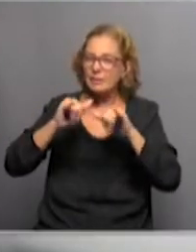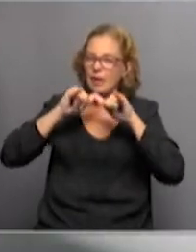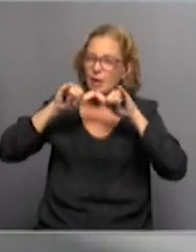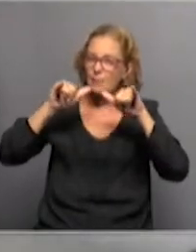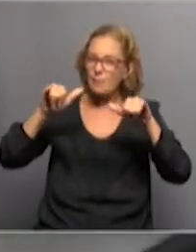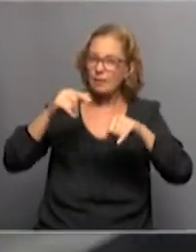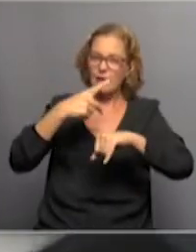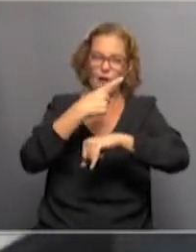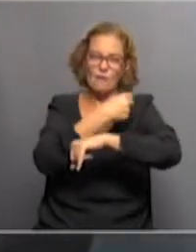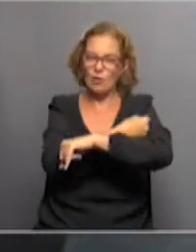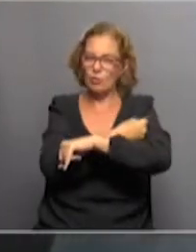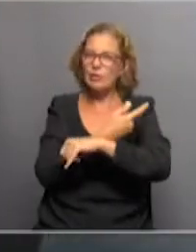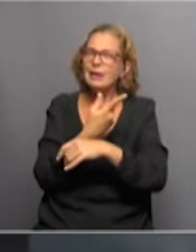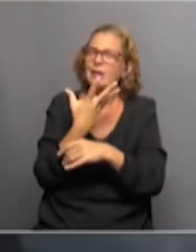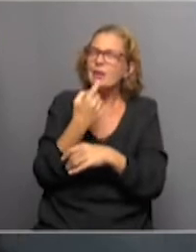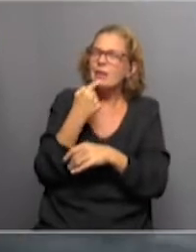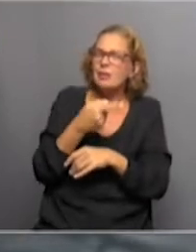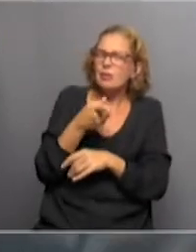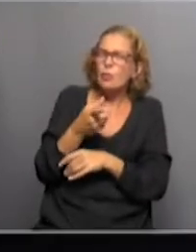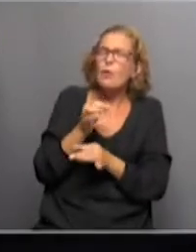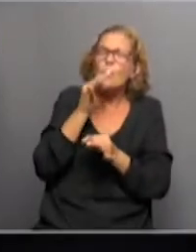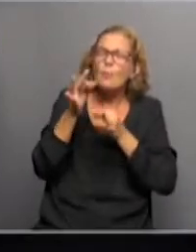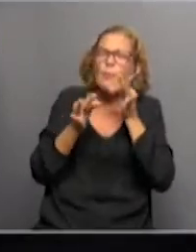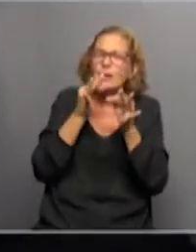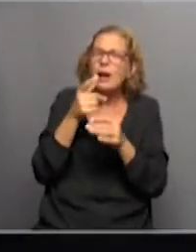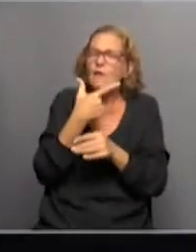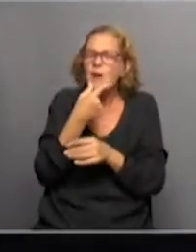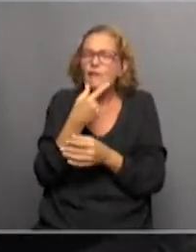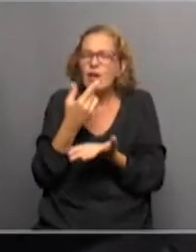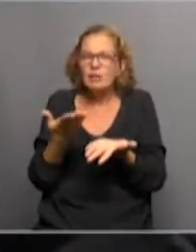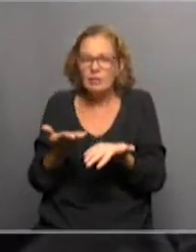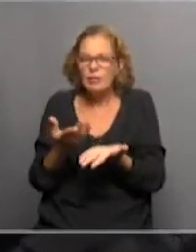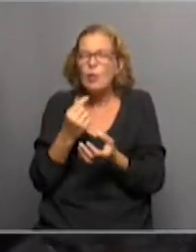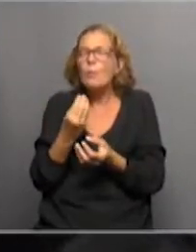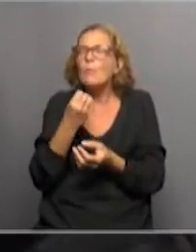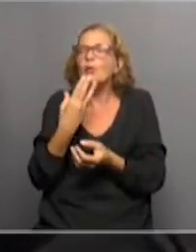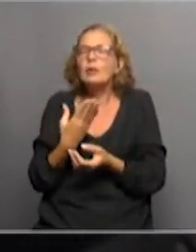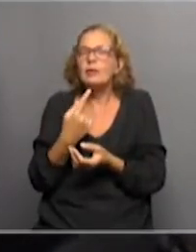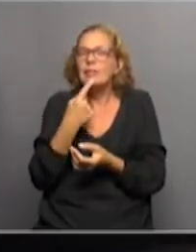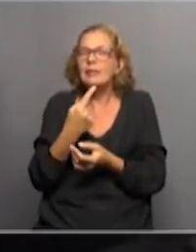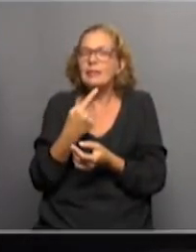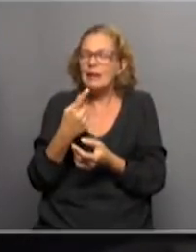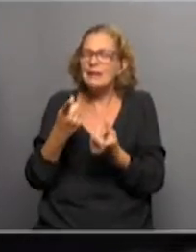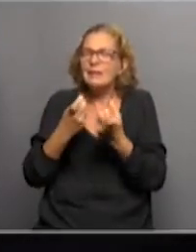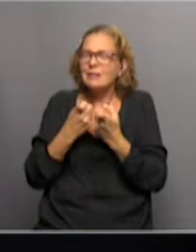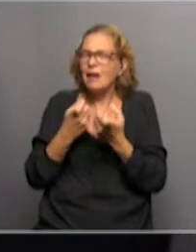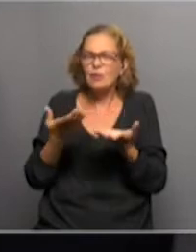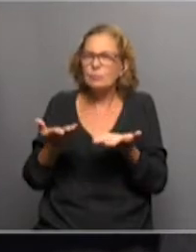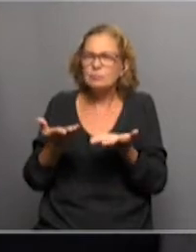implica esto? ¿Cómo lo podemos explicar fácilmente? ¿Y por qué? Ustedes señalan que es necesario.